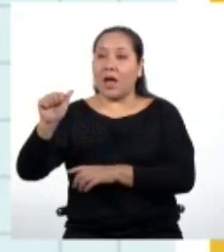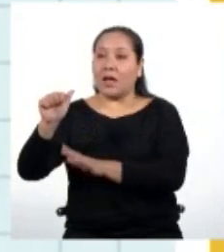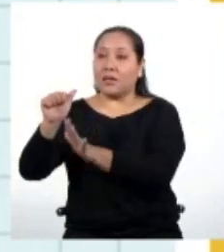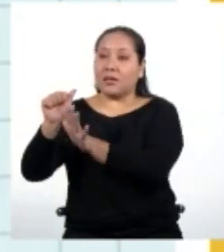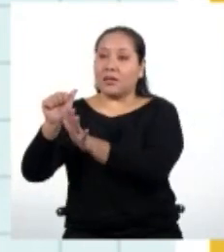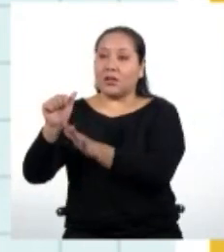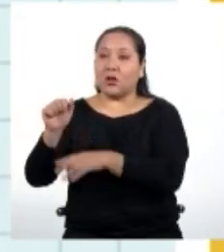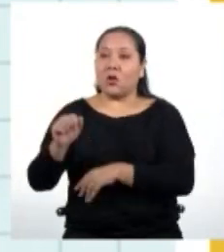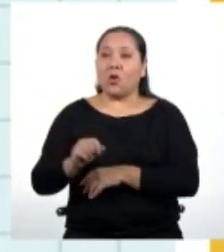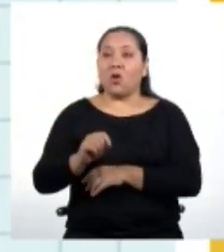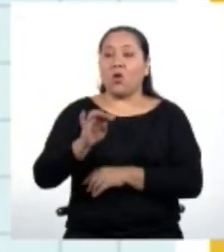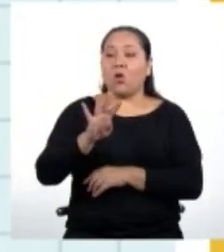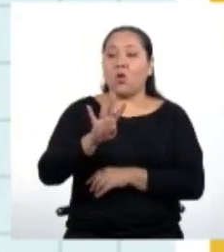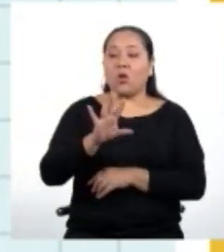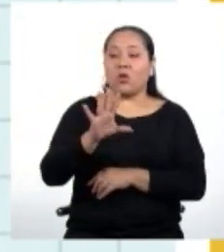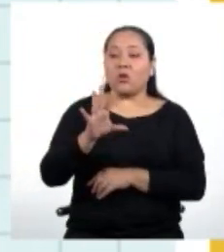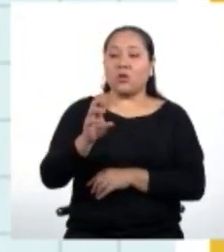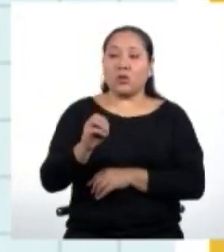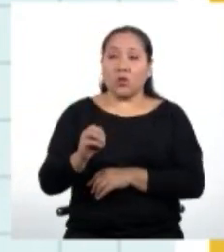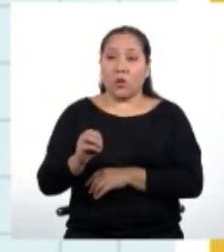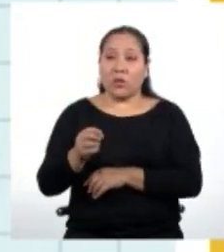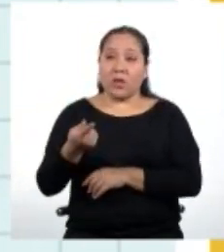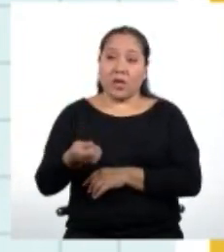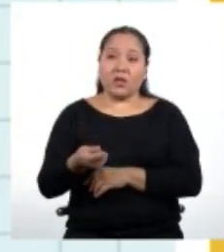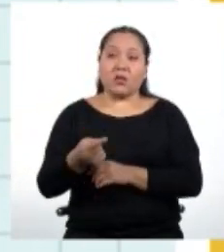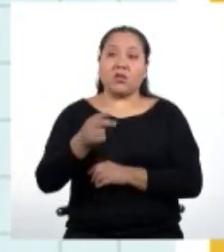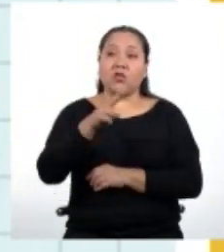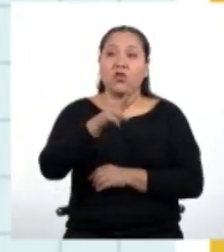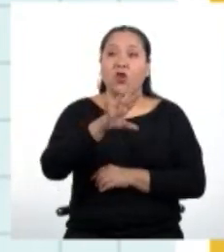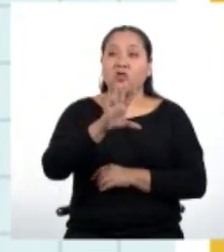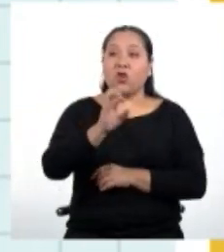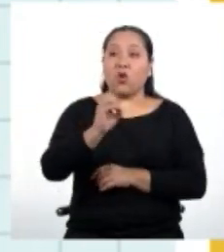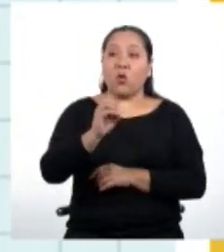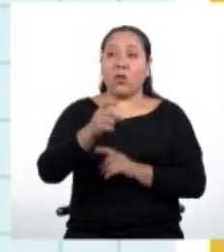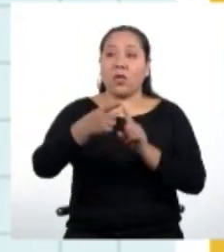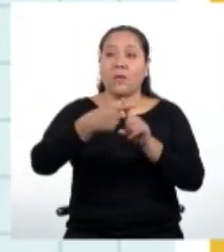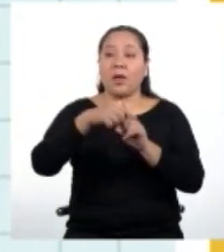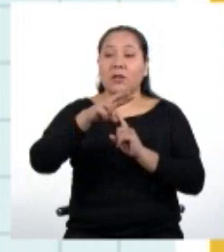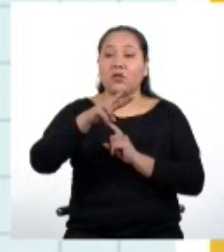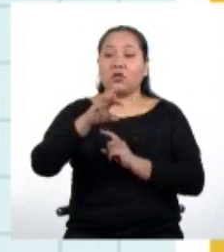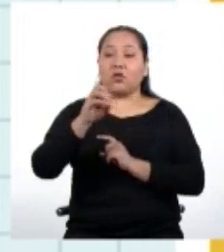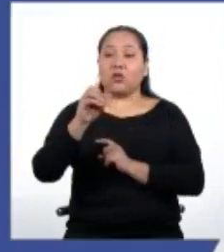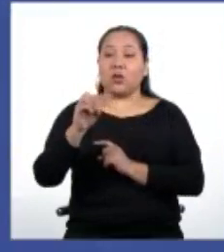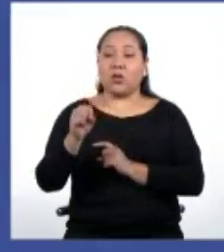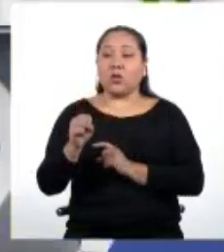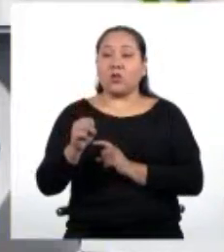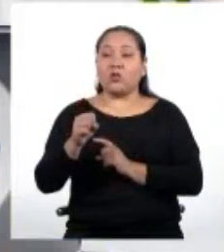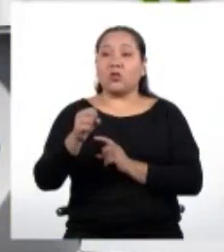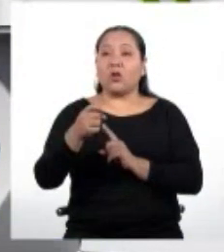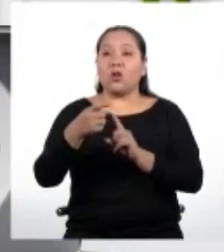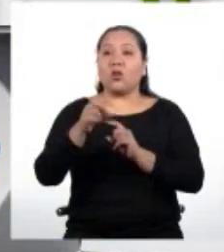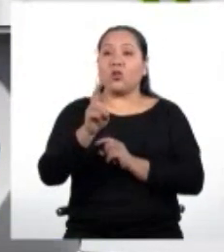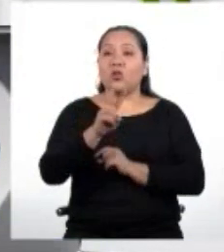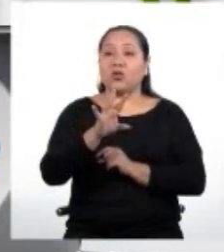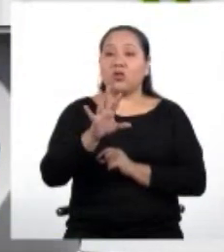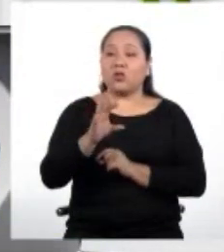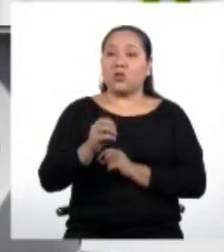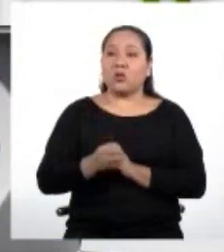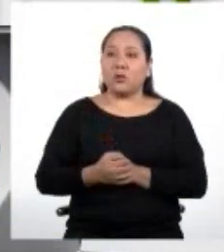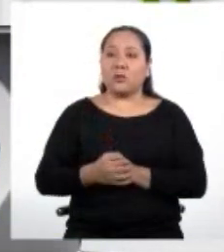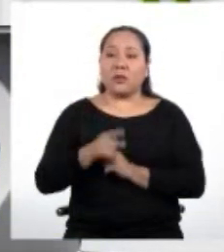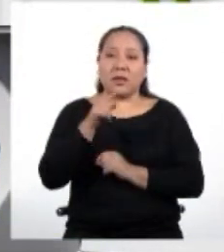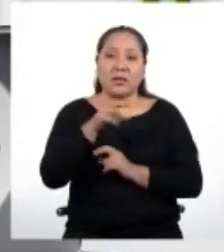es igual a 450, que es la suma de 250 más 200. Así obtenemos como